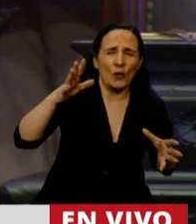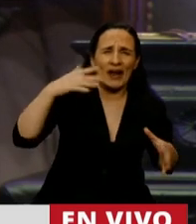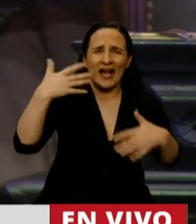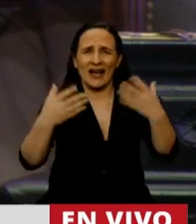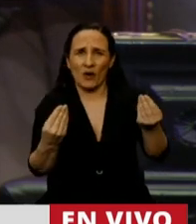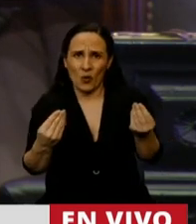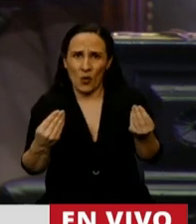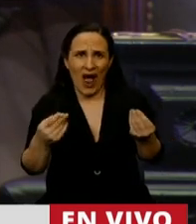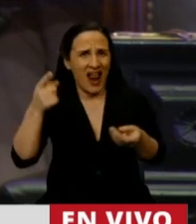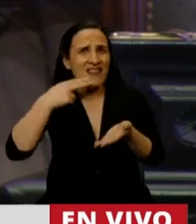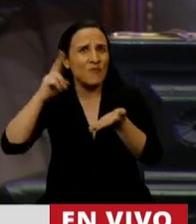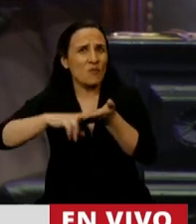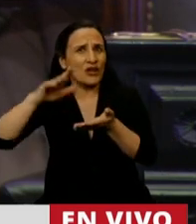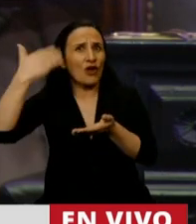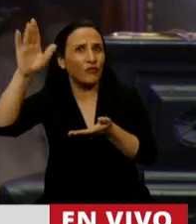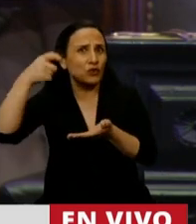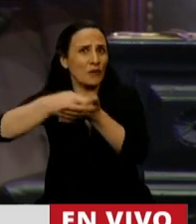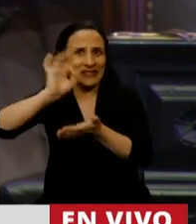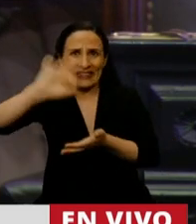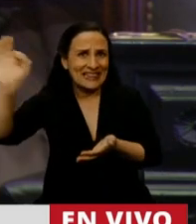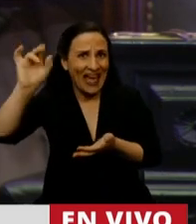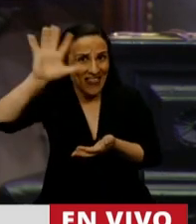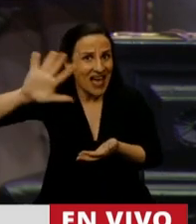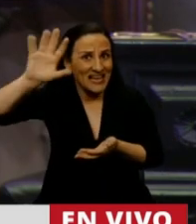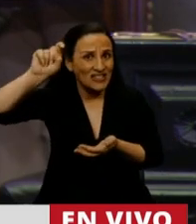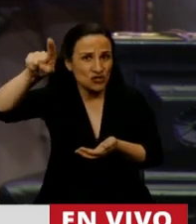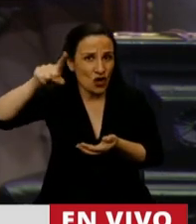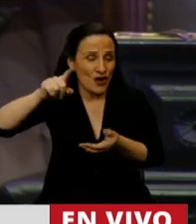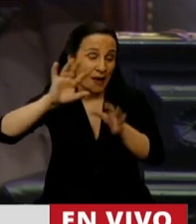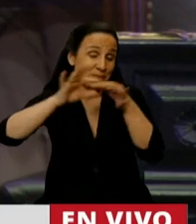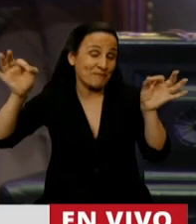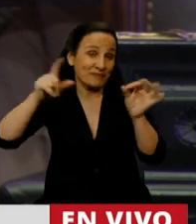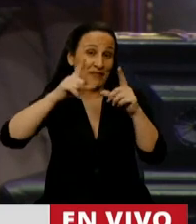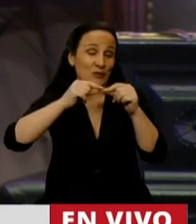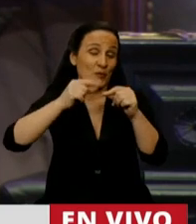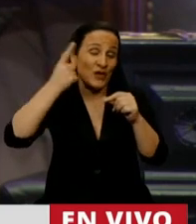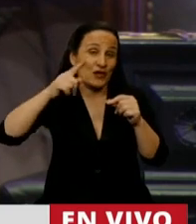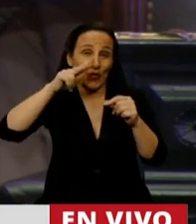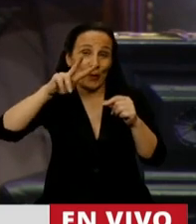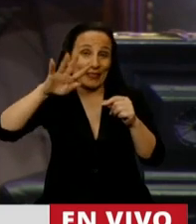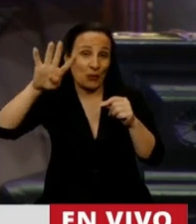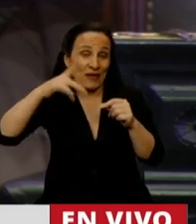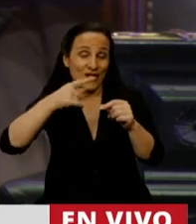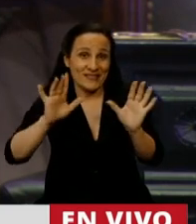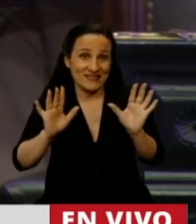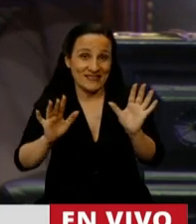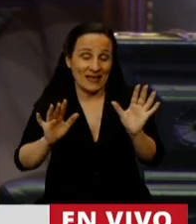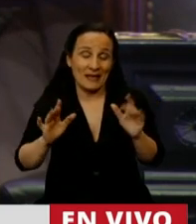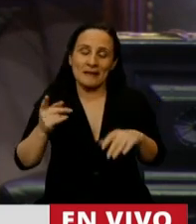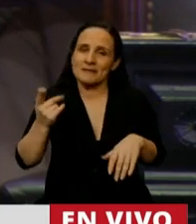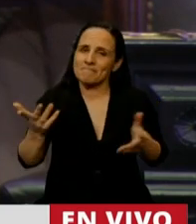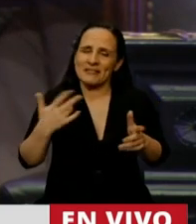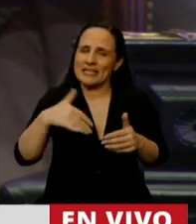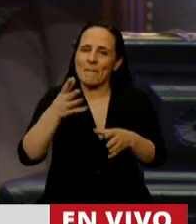Que incluso exime impuestos futuros en esa definición que da el artículo 124. En definitiva, señor